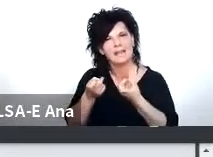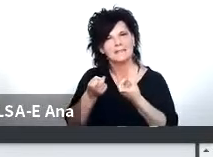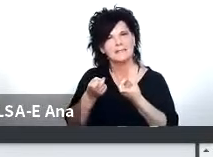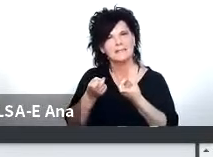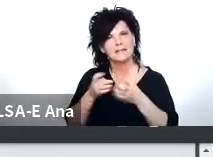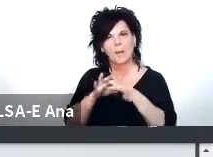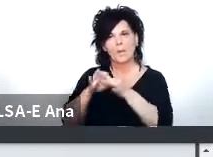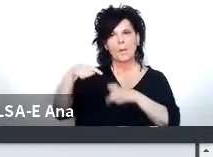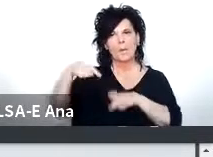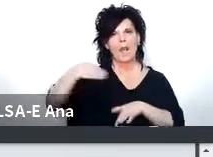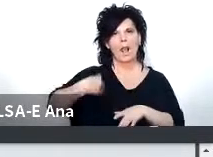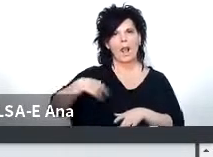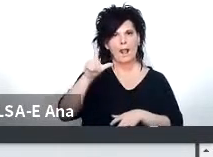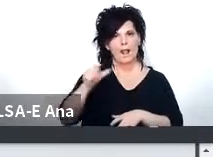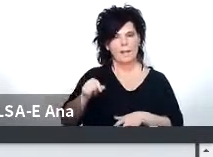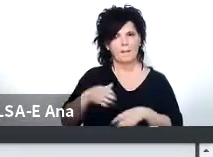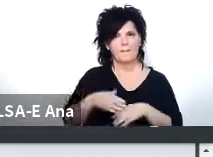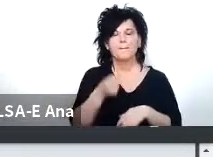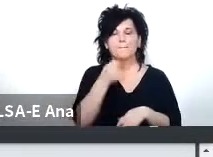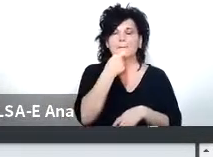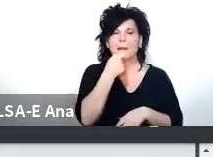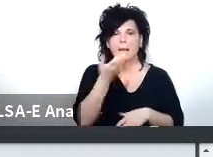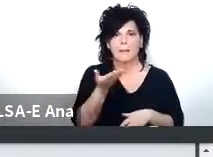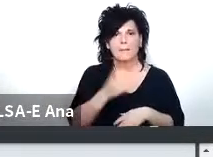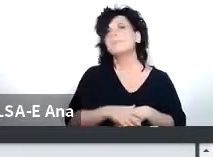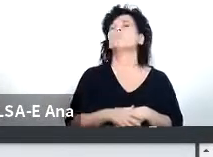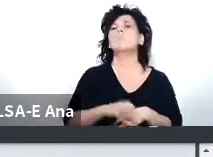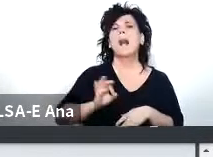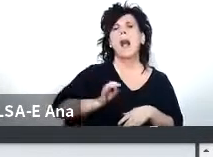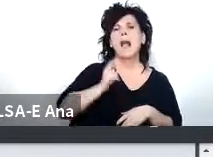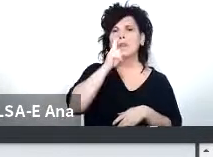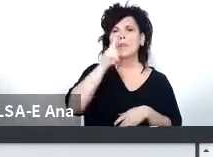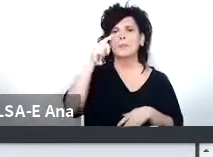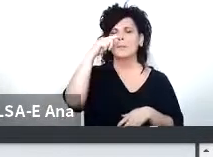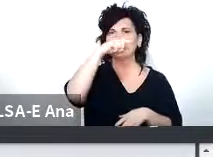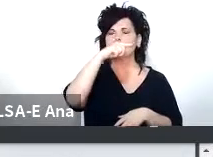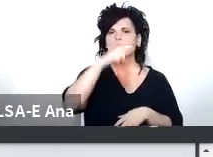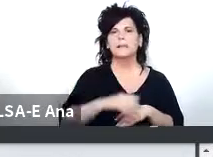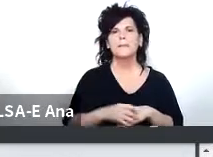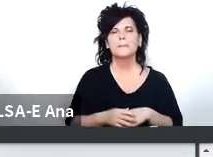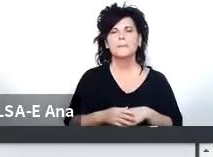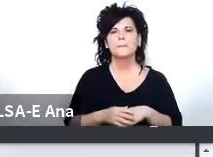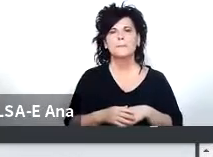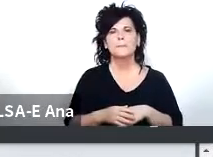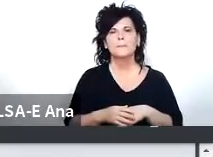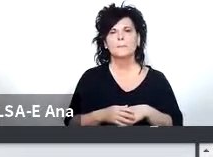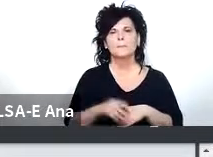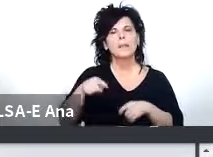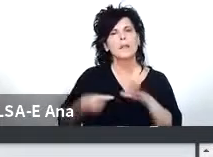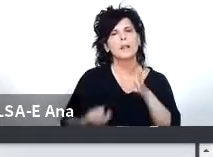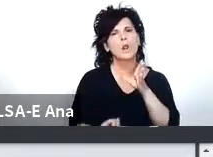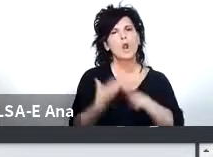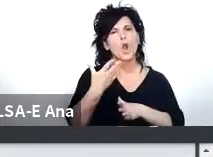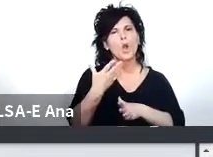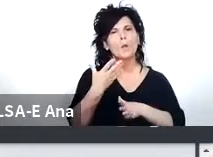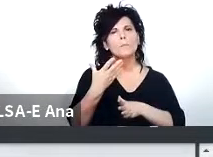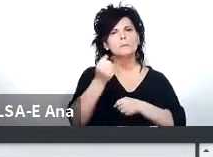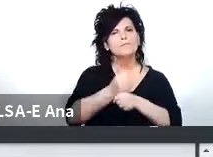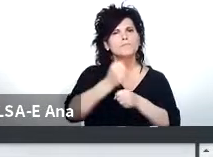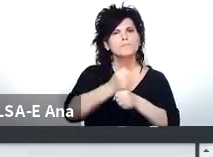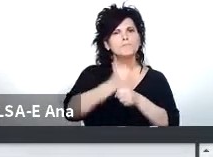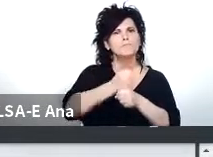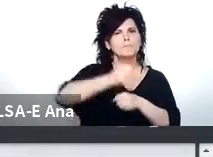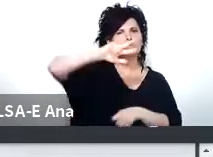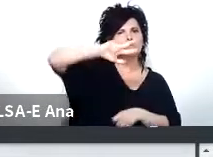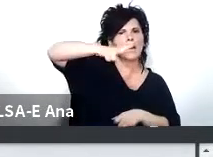territorio argentino por ejemplo en 2007 se comienza a operar satélites